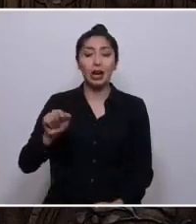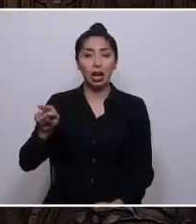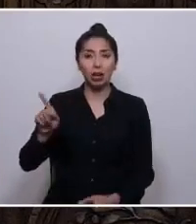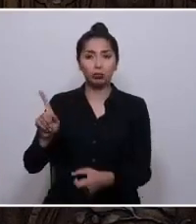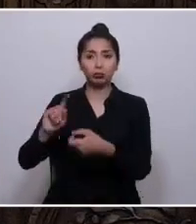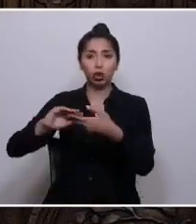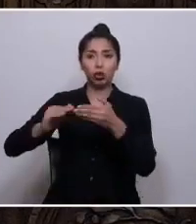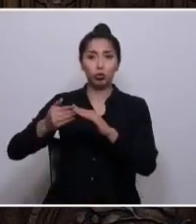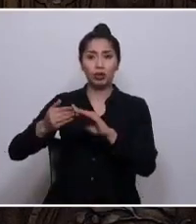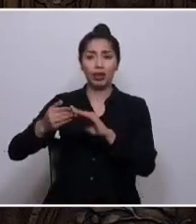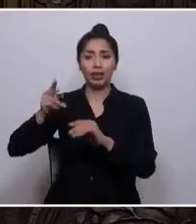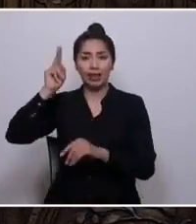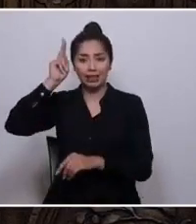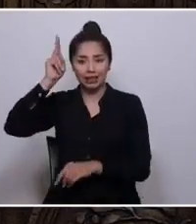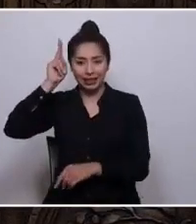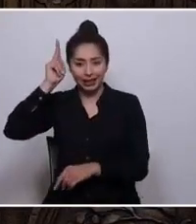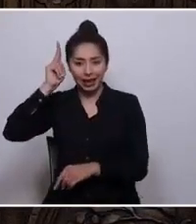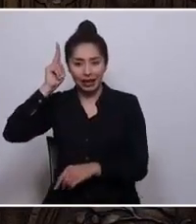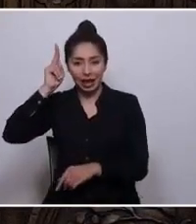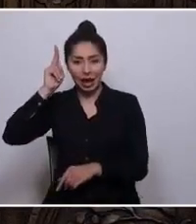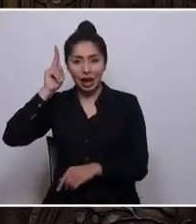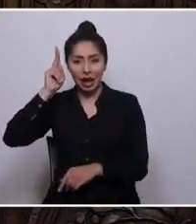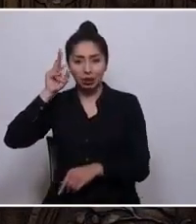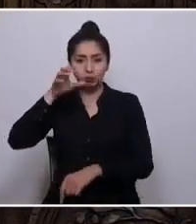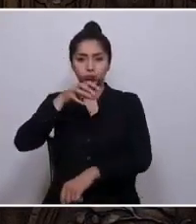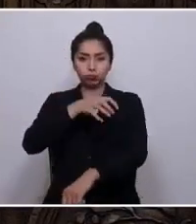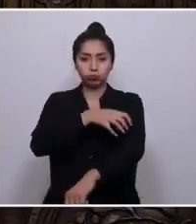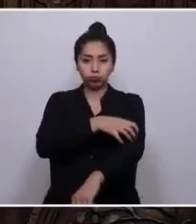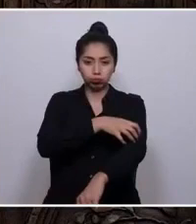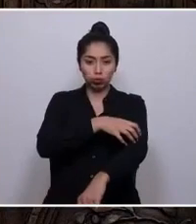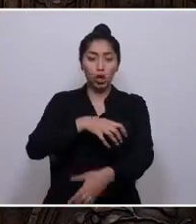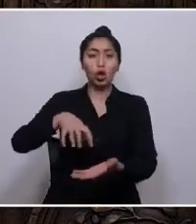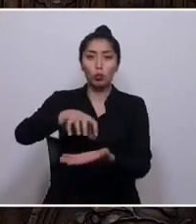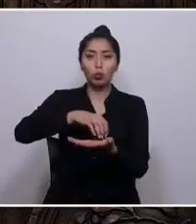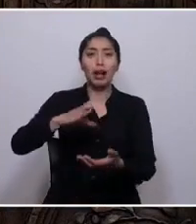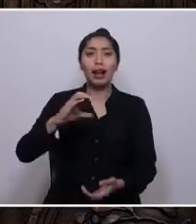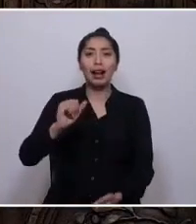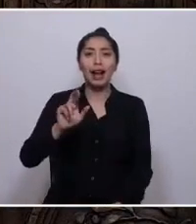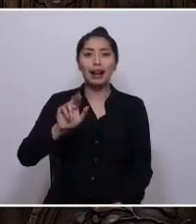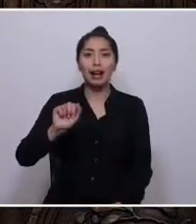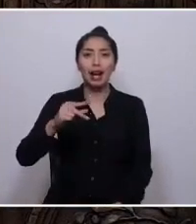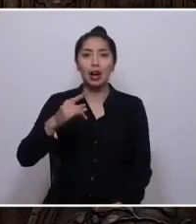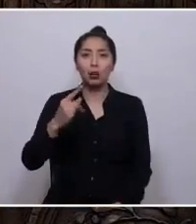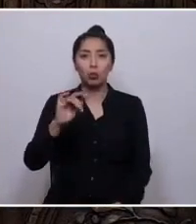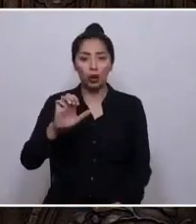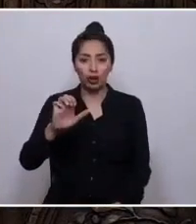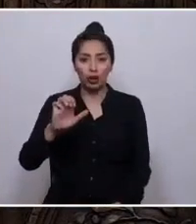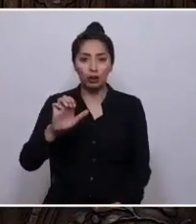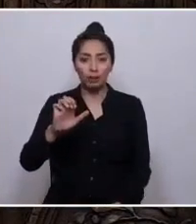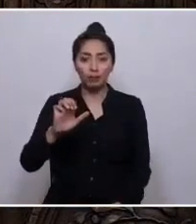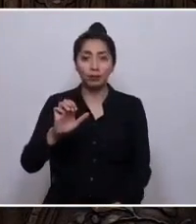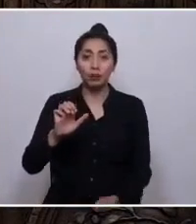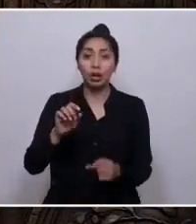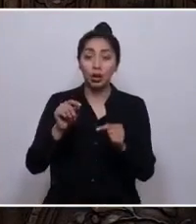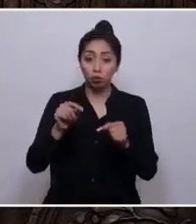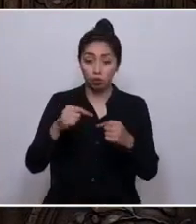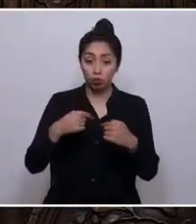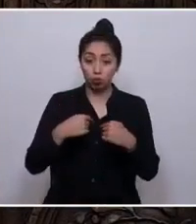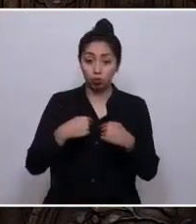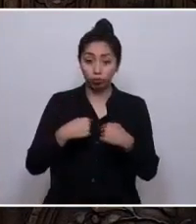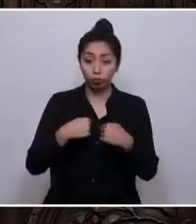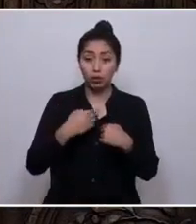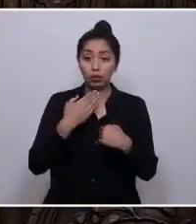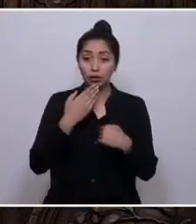indígena José Ayapam del sector que hay en Bajo de la comuna de Caragüe, y de Helmut Martínez, que